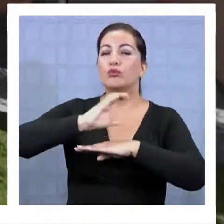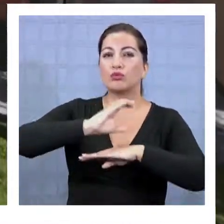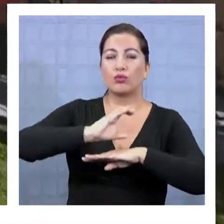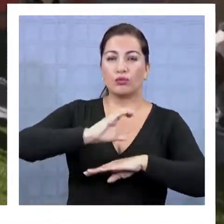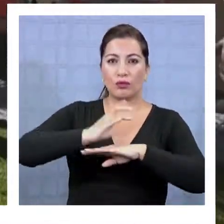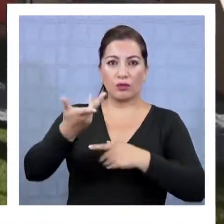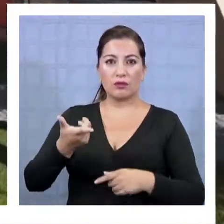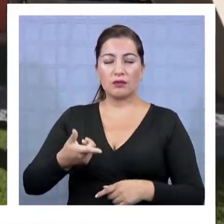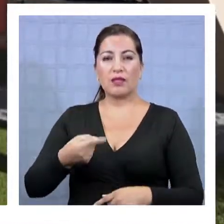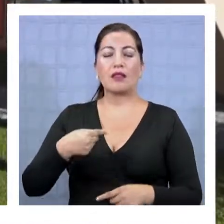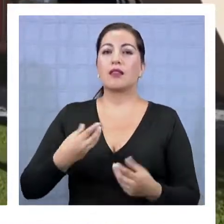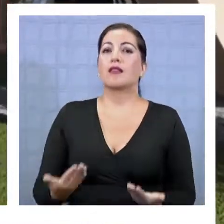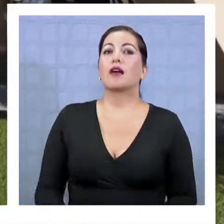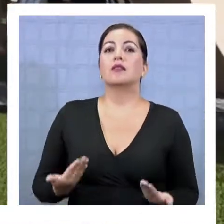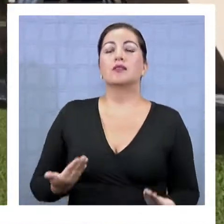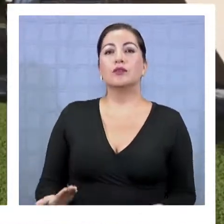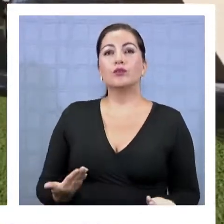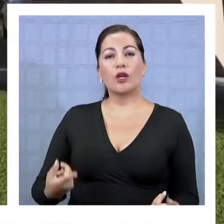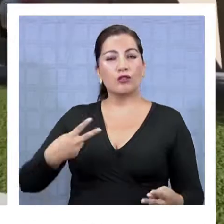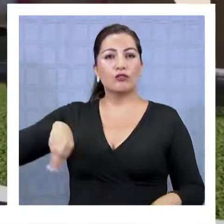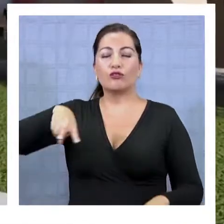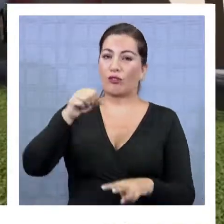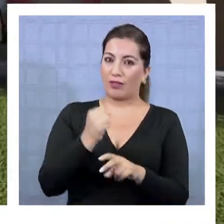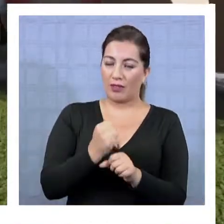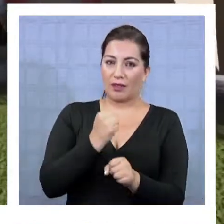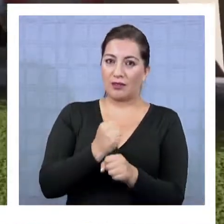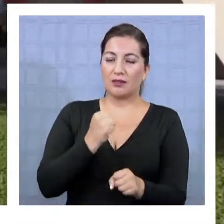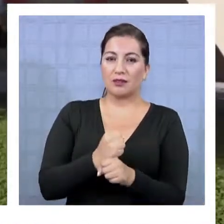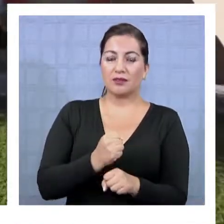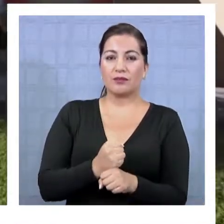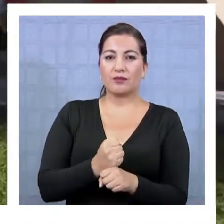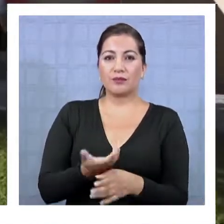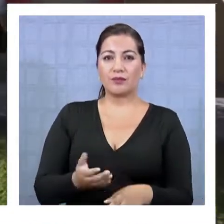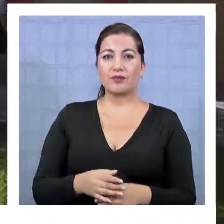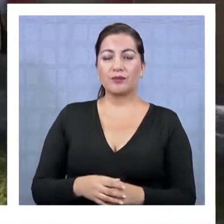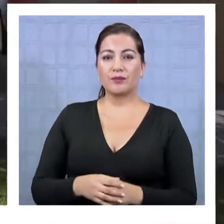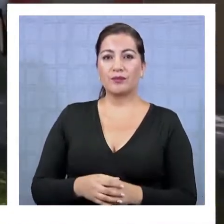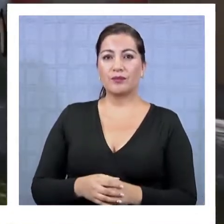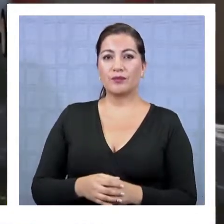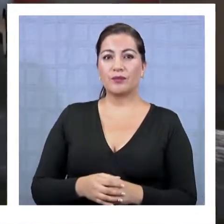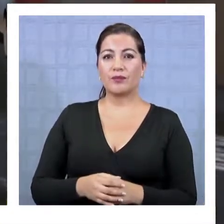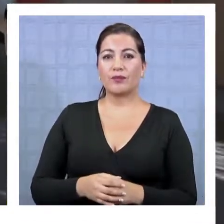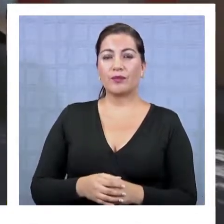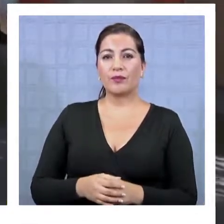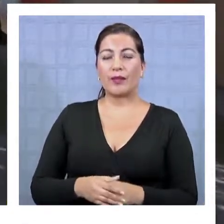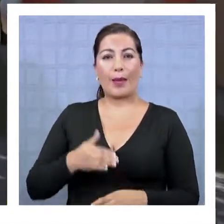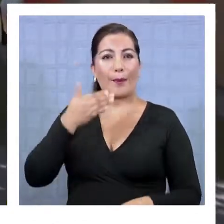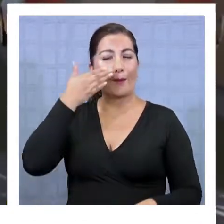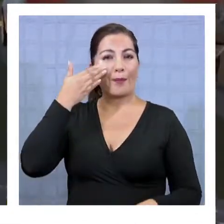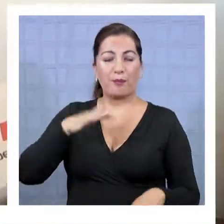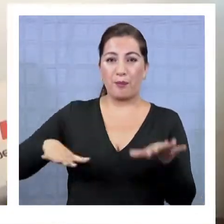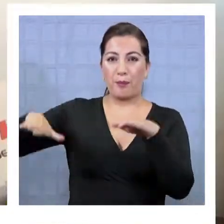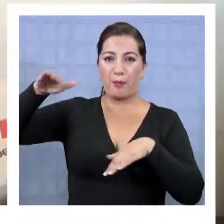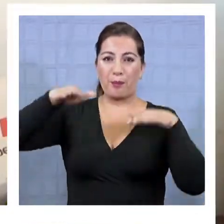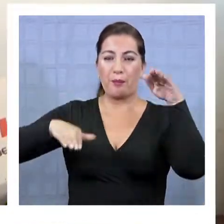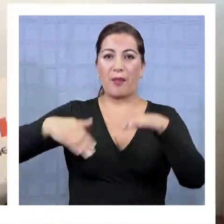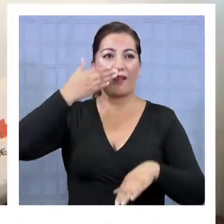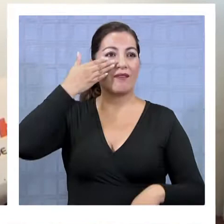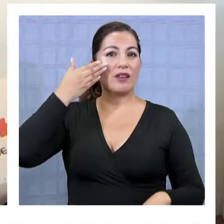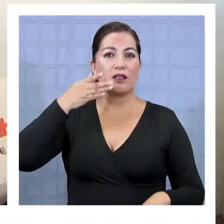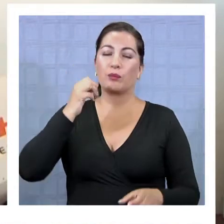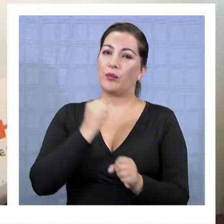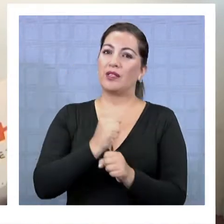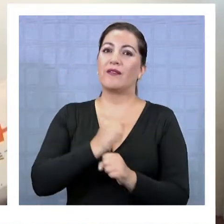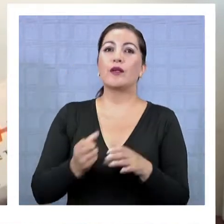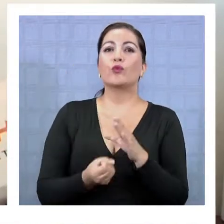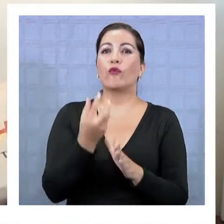al sector sur, donde actualmente está trabajando hasta donde llega el parador comunal, que es Altepa de Blanca, asociado quizás al sector sur, para trabajar